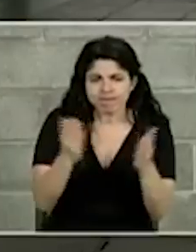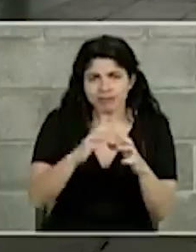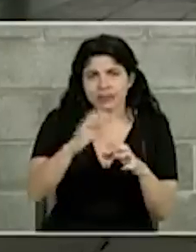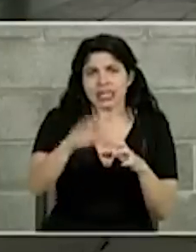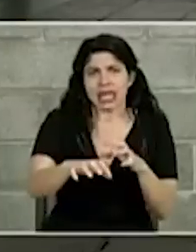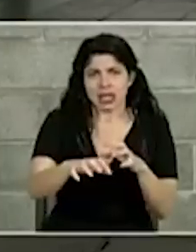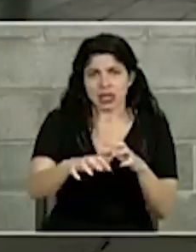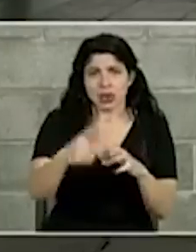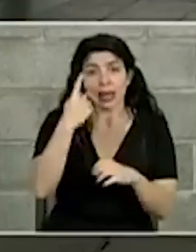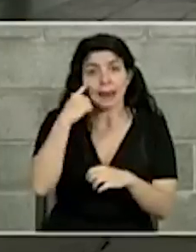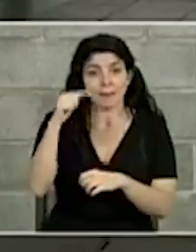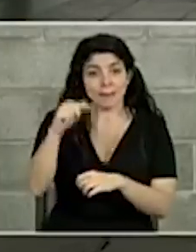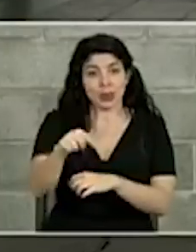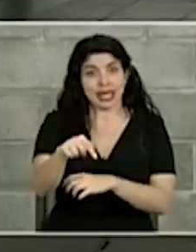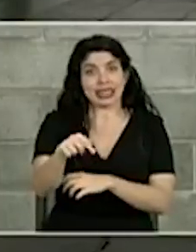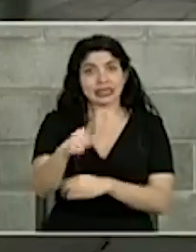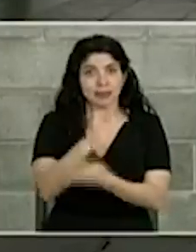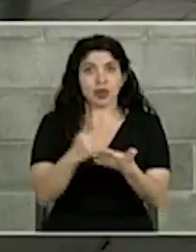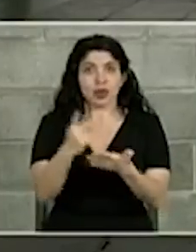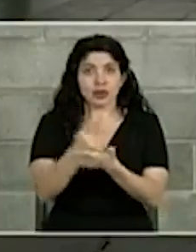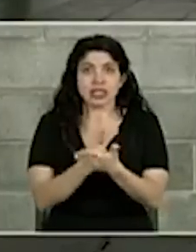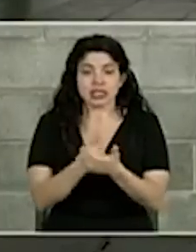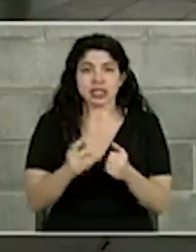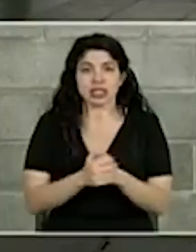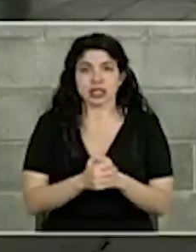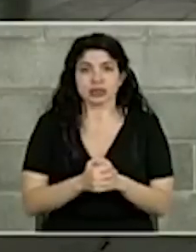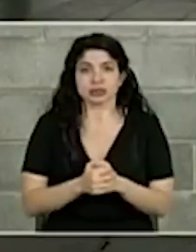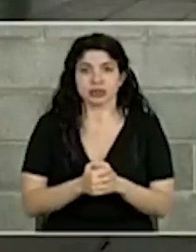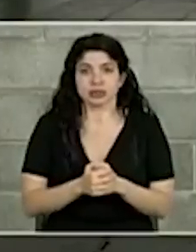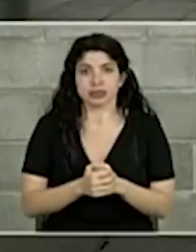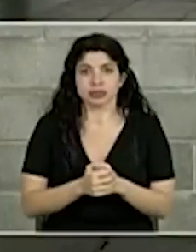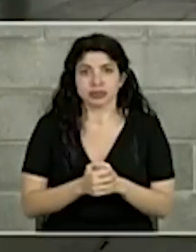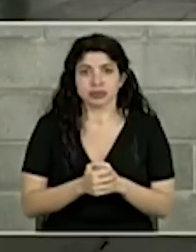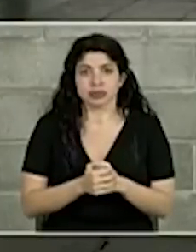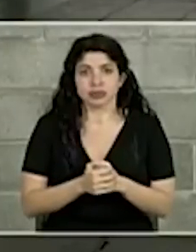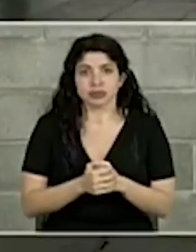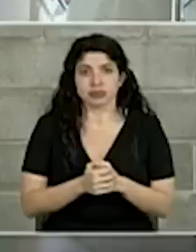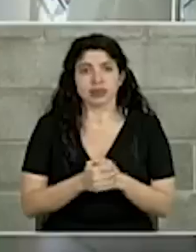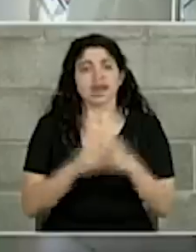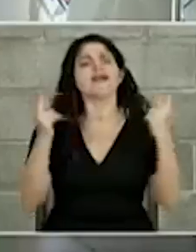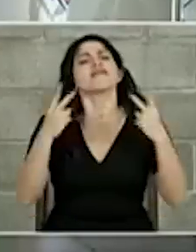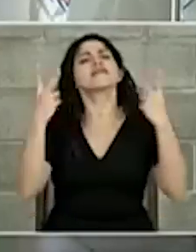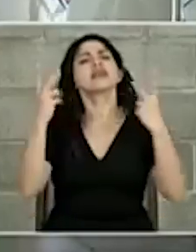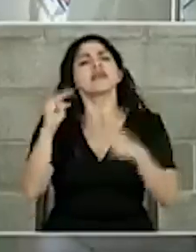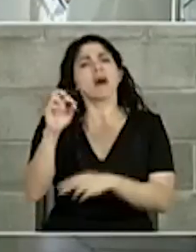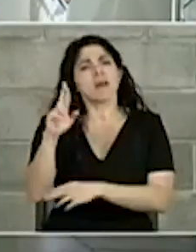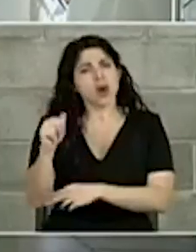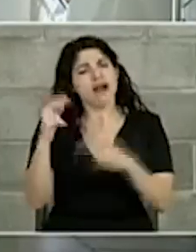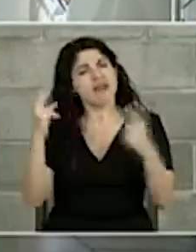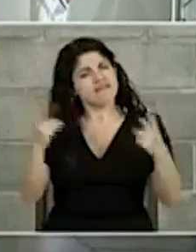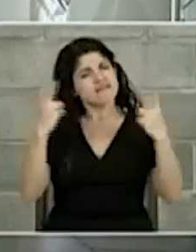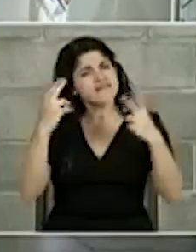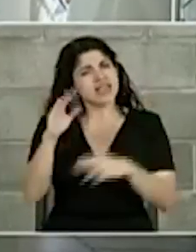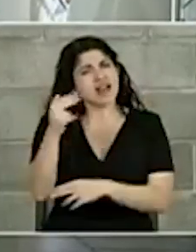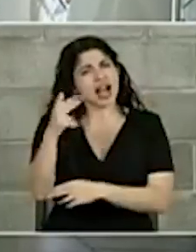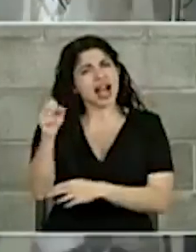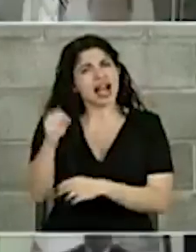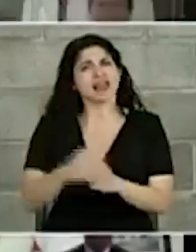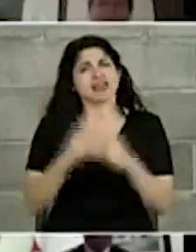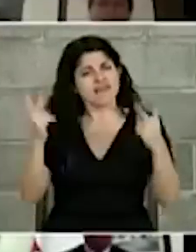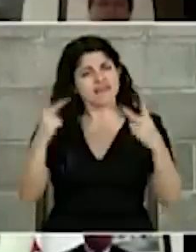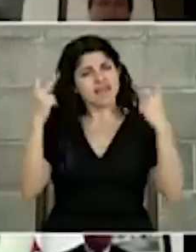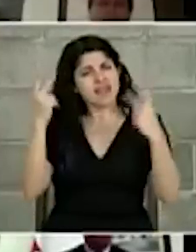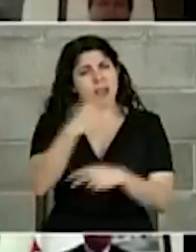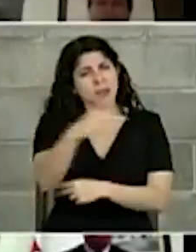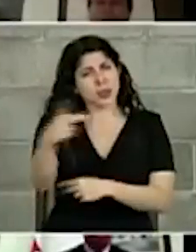y por esta provincia que viva mora que viva cañas que